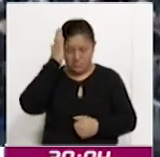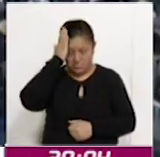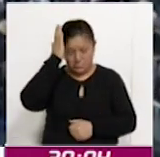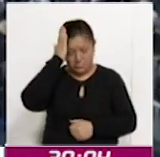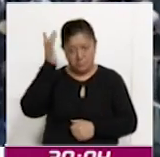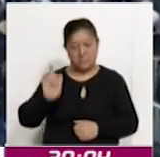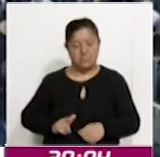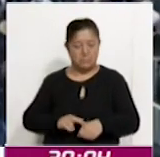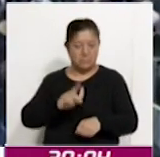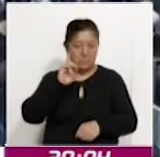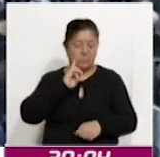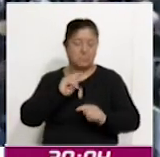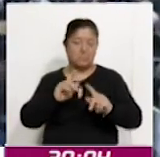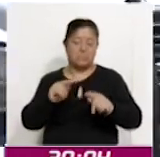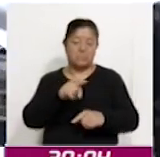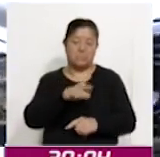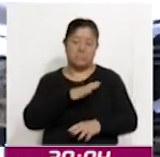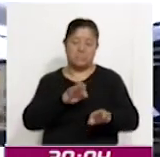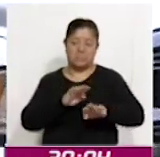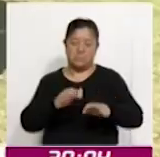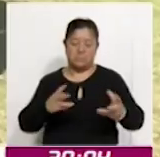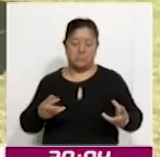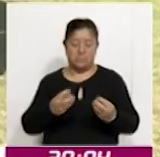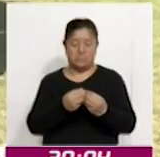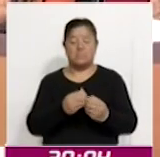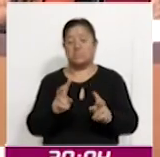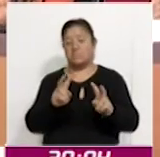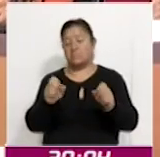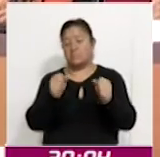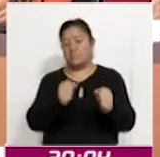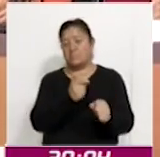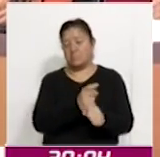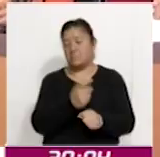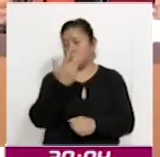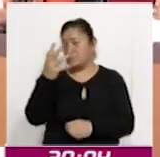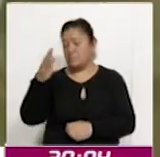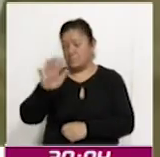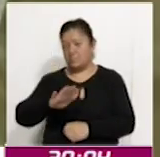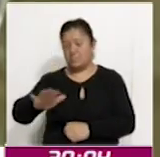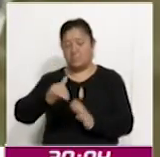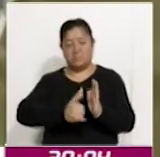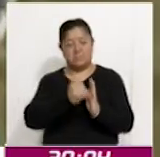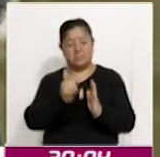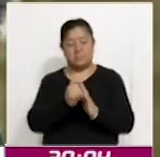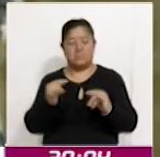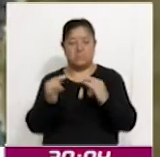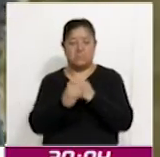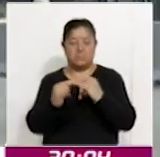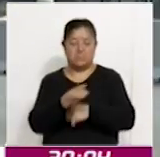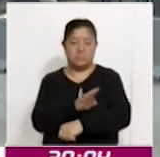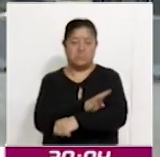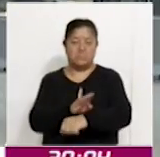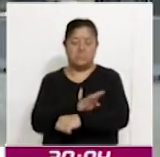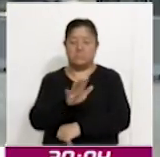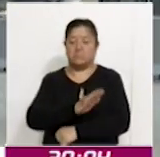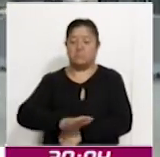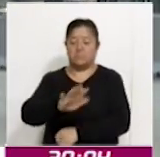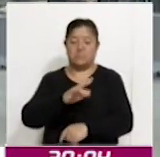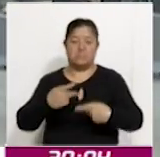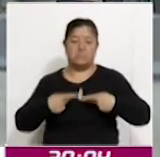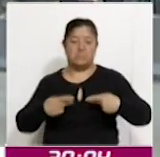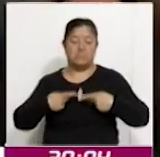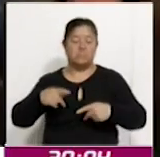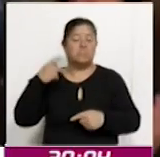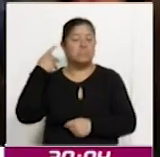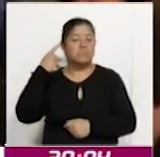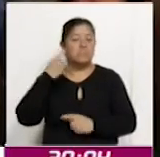trabajado conjuntamente en diversos proyectos en los rubros de seguridad, medio ambiente e infraestructura carretera, en beneficio de la población de Puebla y